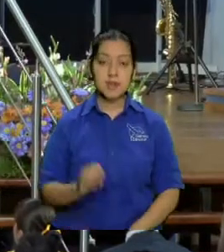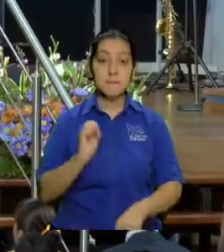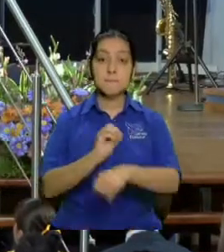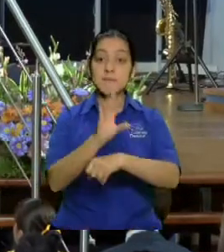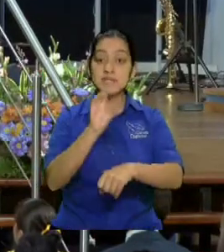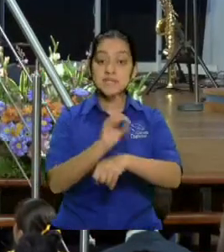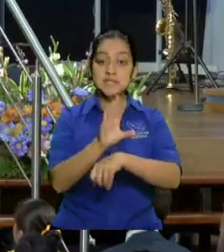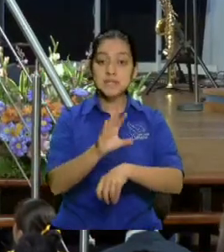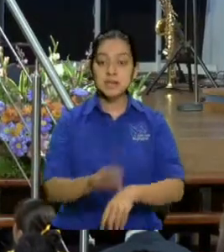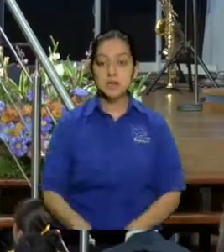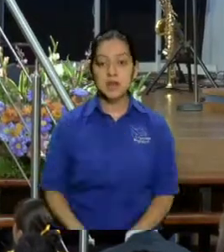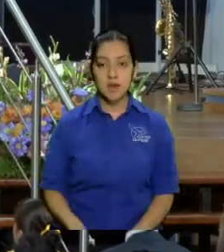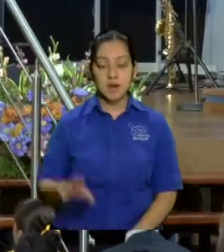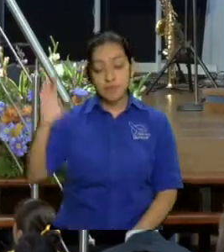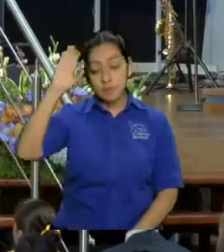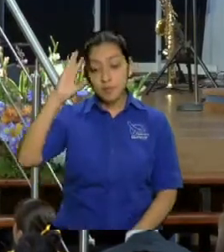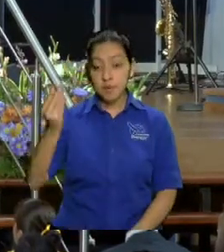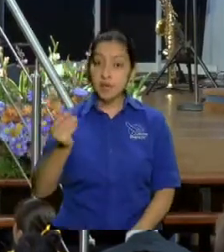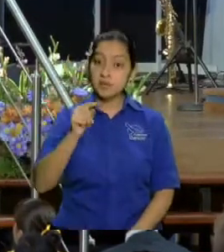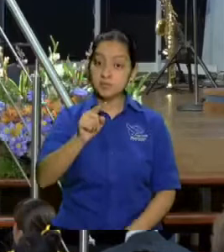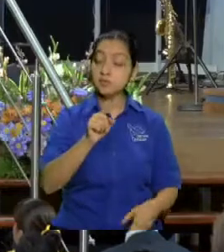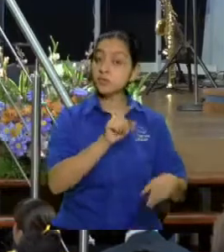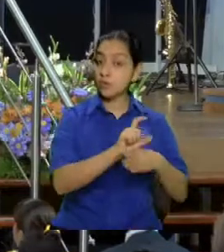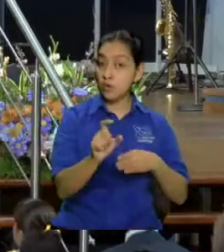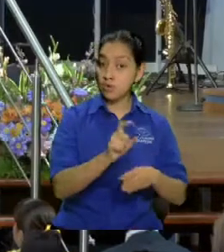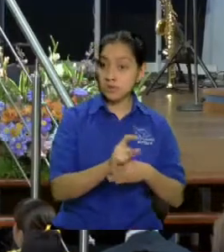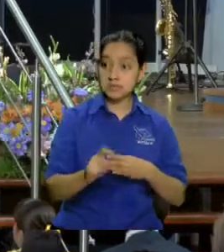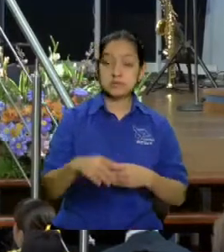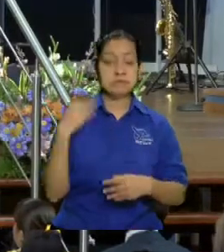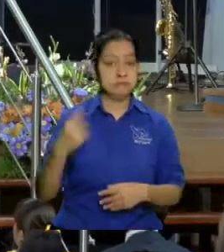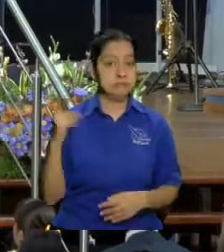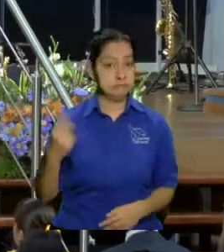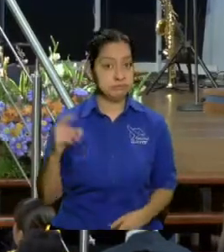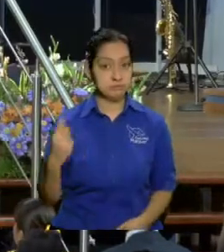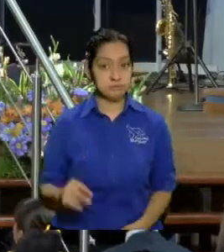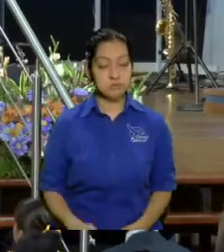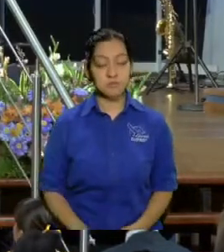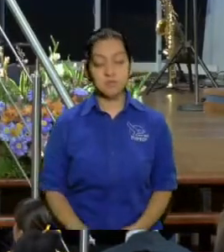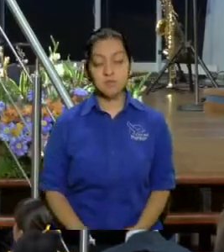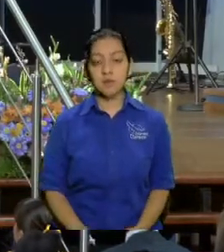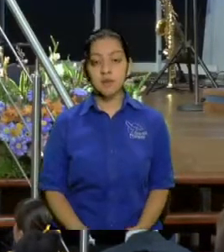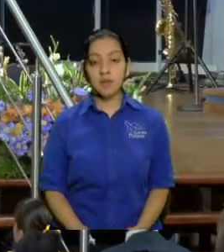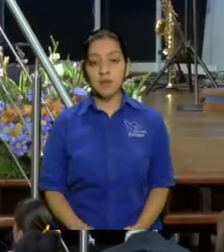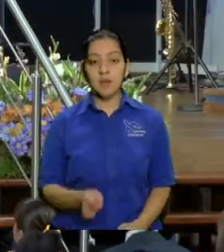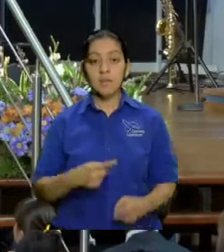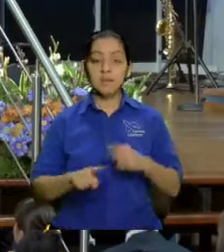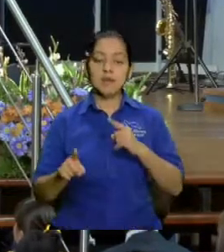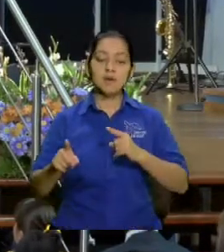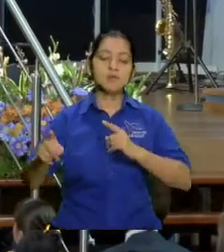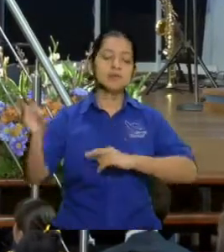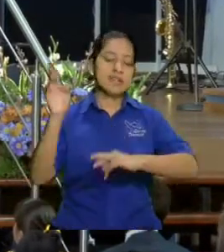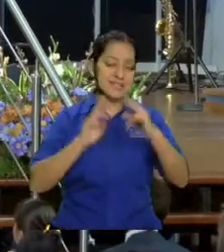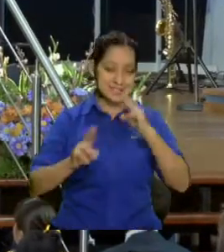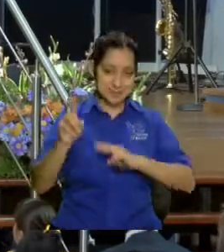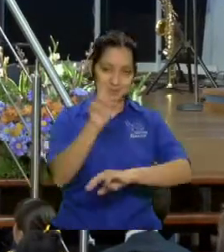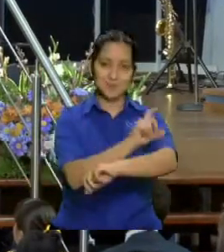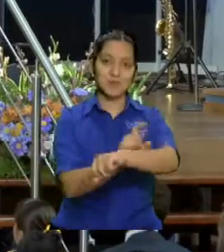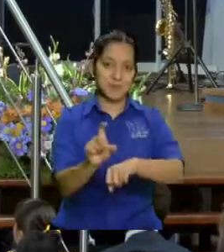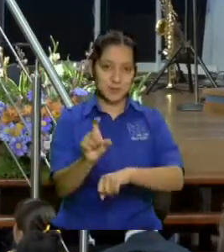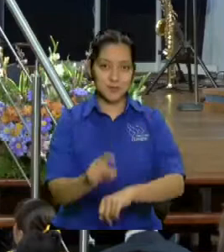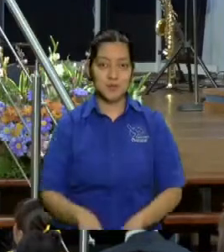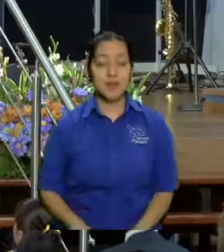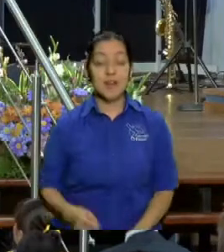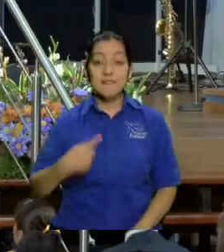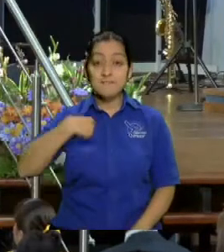porque eso son cosas bien bien cardíacas son otro tipo de potestades pero volviendo al punto aquí ve y ora